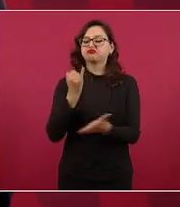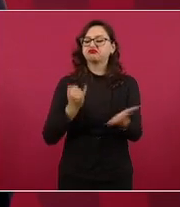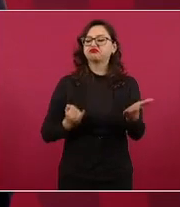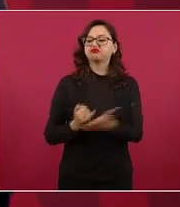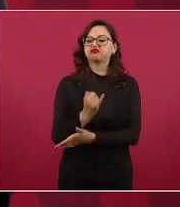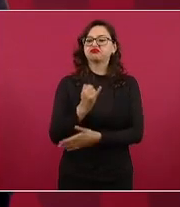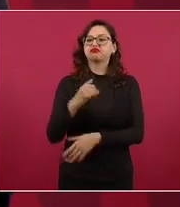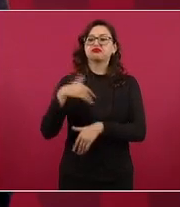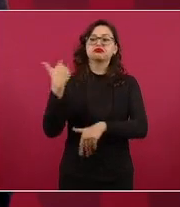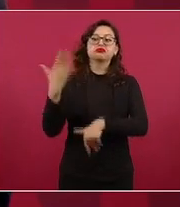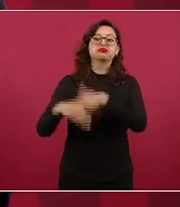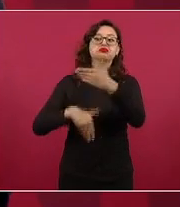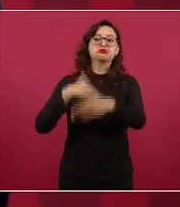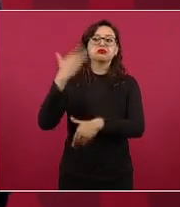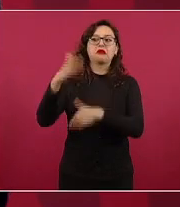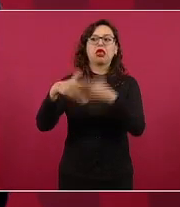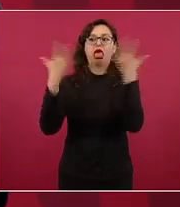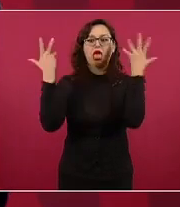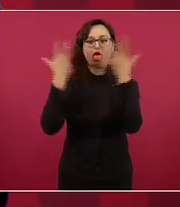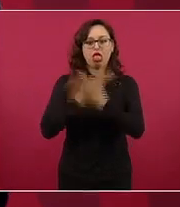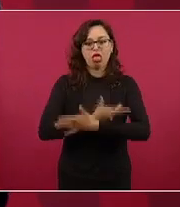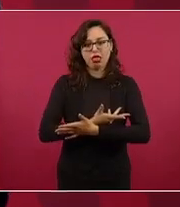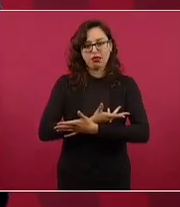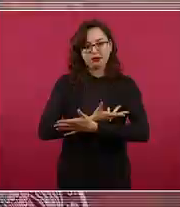porque todo esto